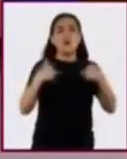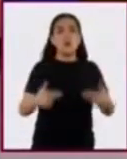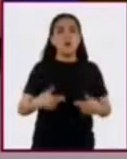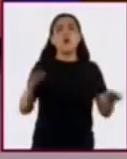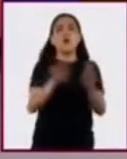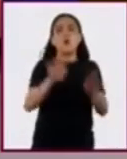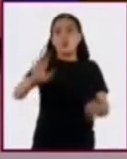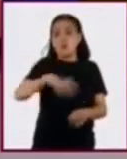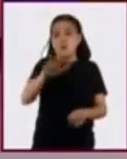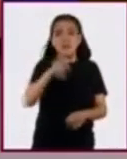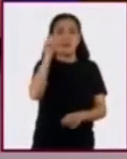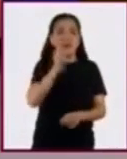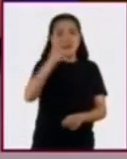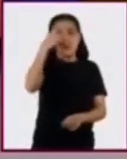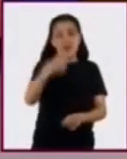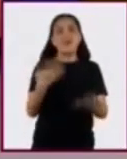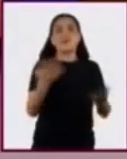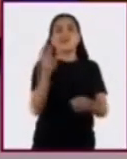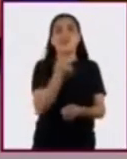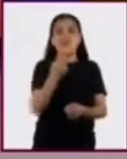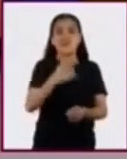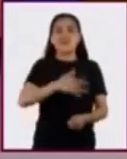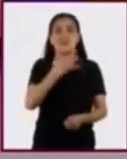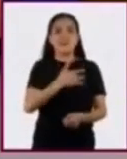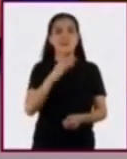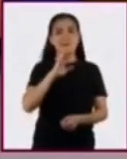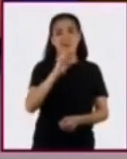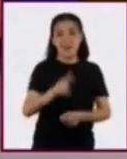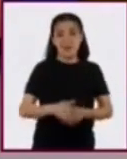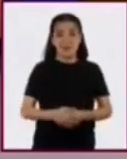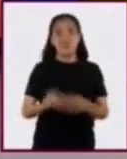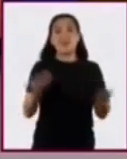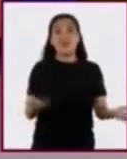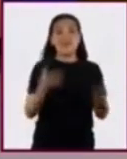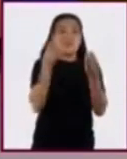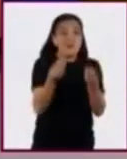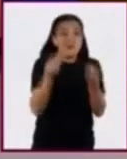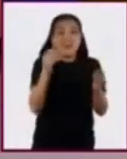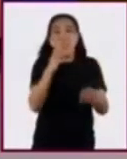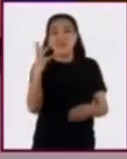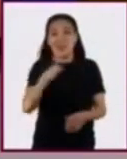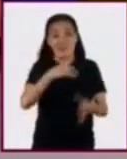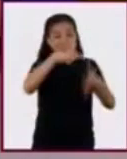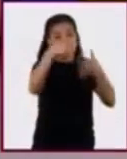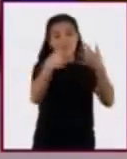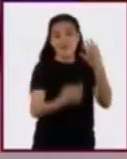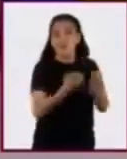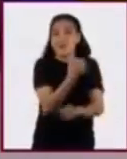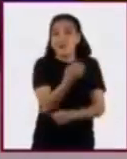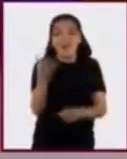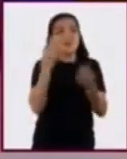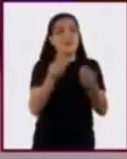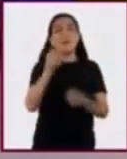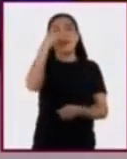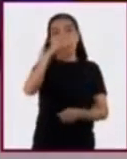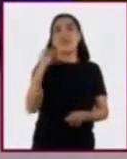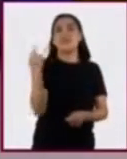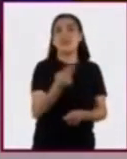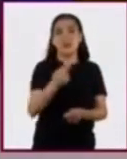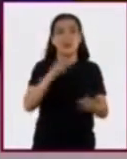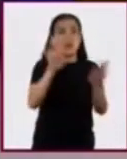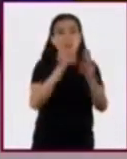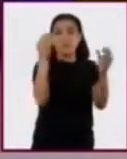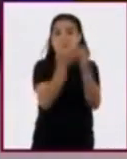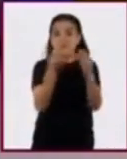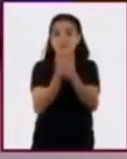buscado siempre la forma de satisfacer sus necesidades. Son tantas y tan variadas que se han clasificado